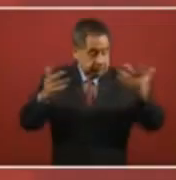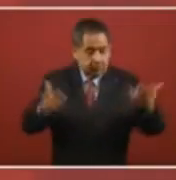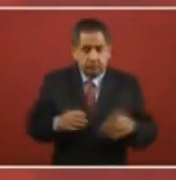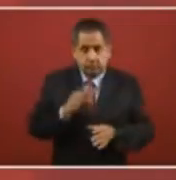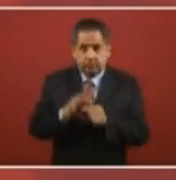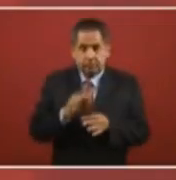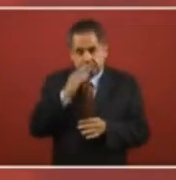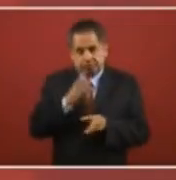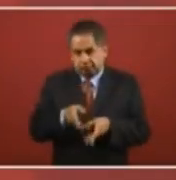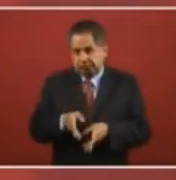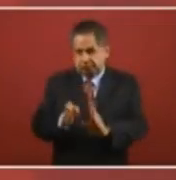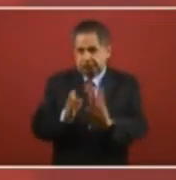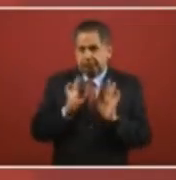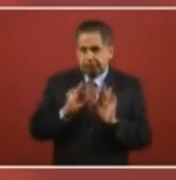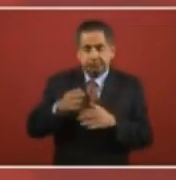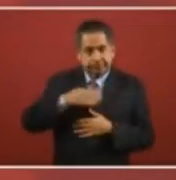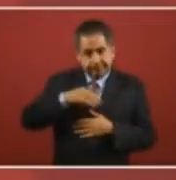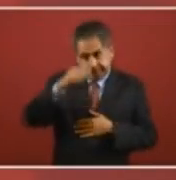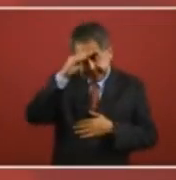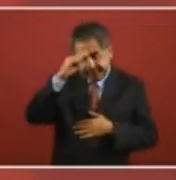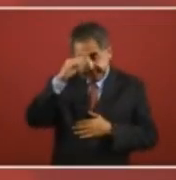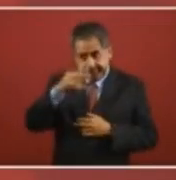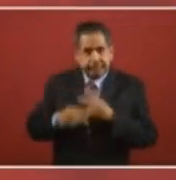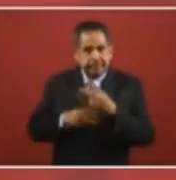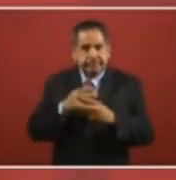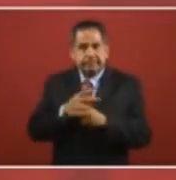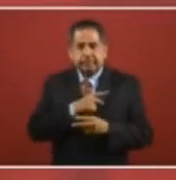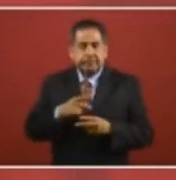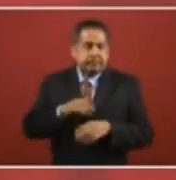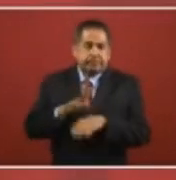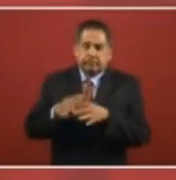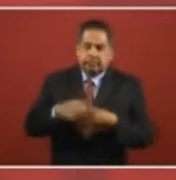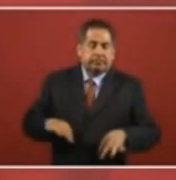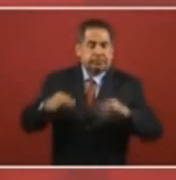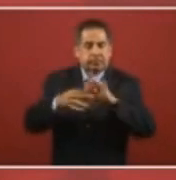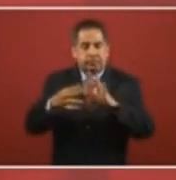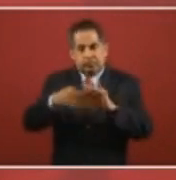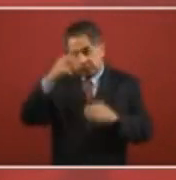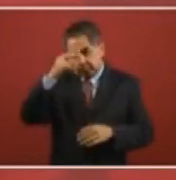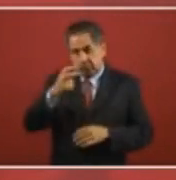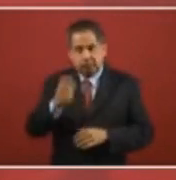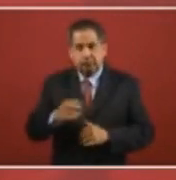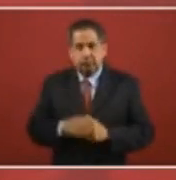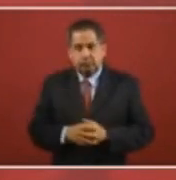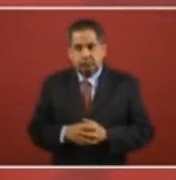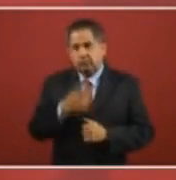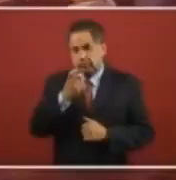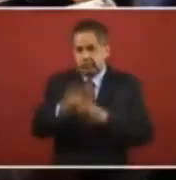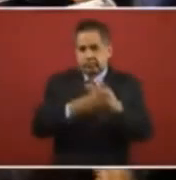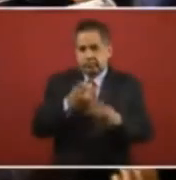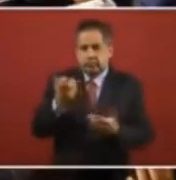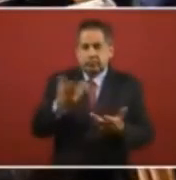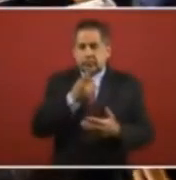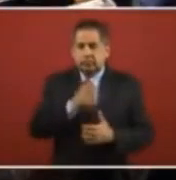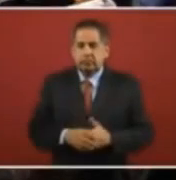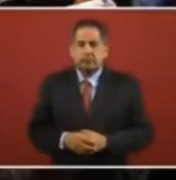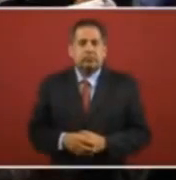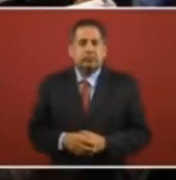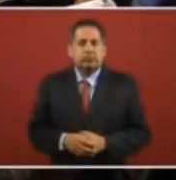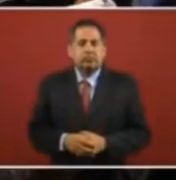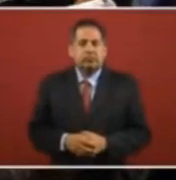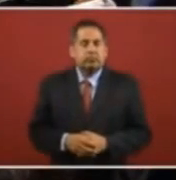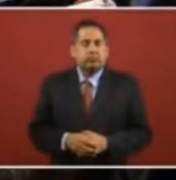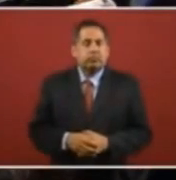camino que pensamos que tiene que tener la más alta prioridad para México en este momento. Entonces, eso es lo que estamos haciendo. ¿Y sobre las